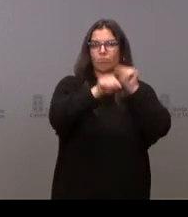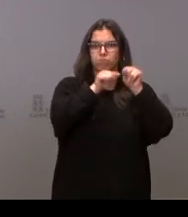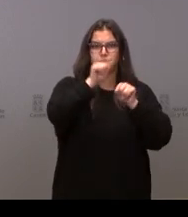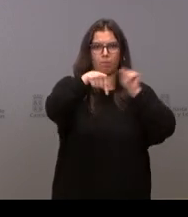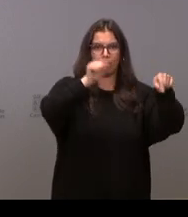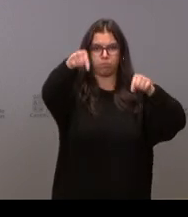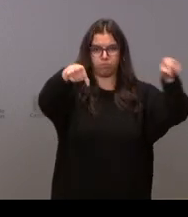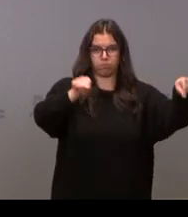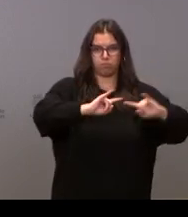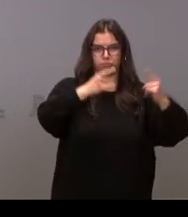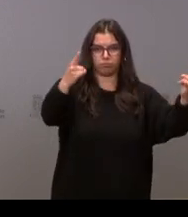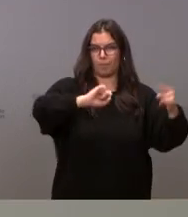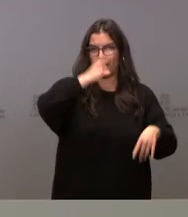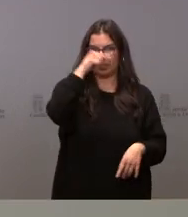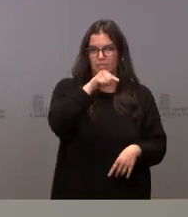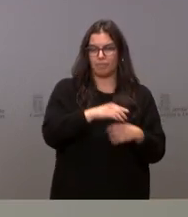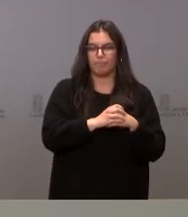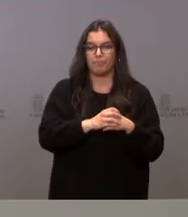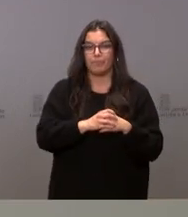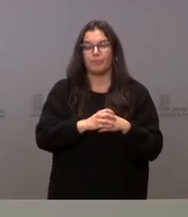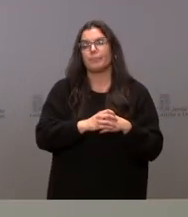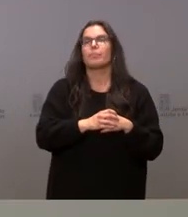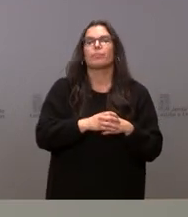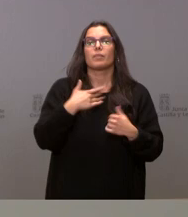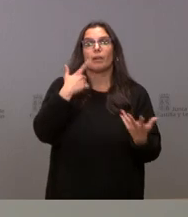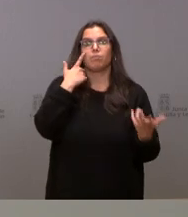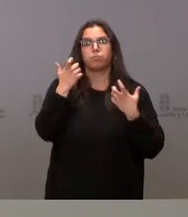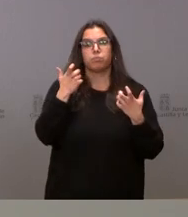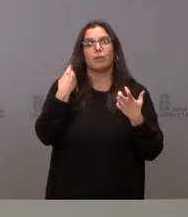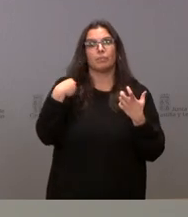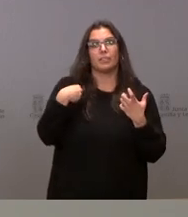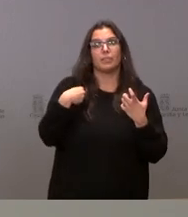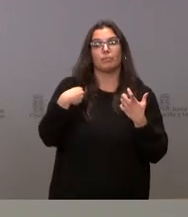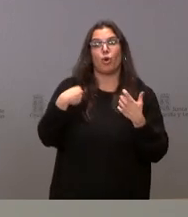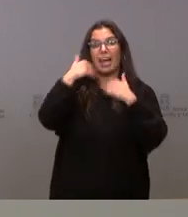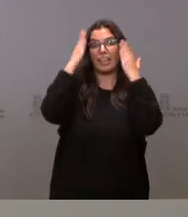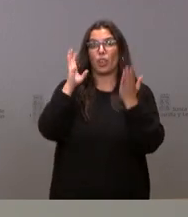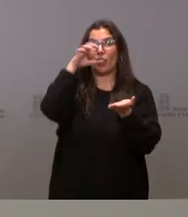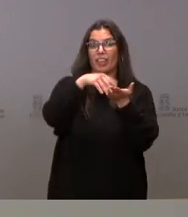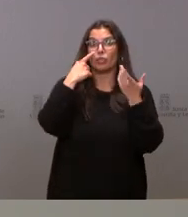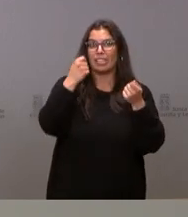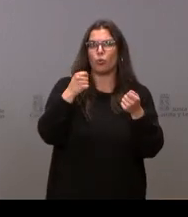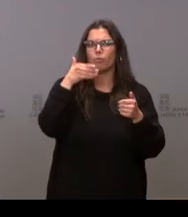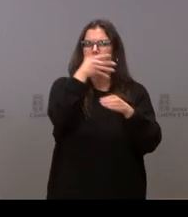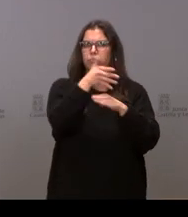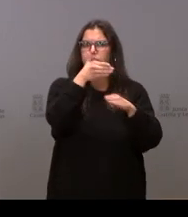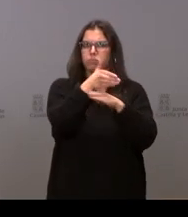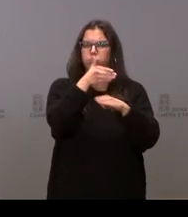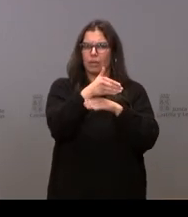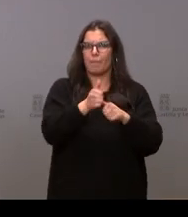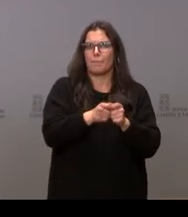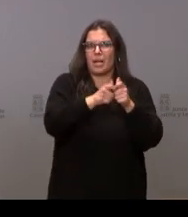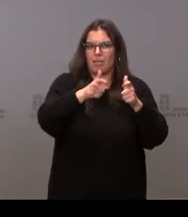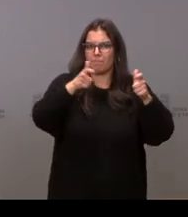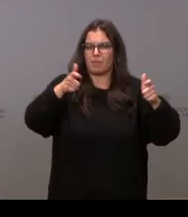de reproducción. Estamos ya notando el incremento de presión asistencial en atención primaria, especialmente en procedimientos. Hay